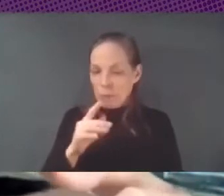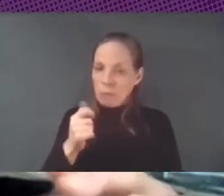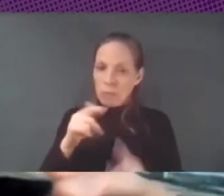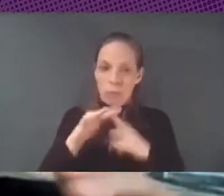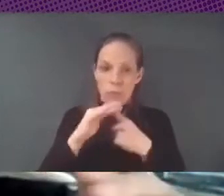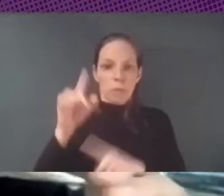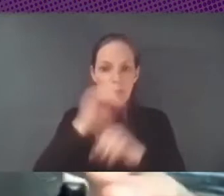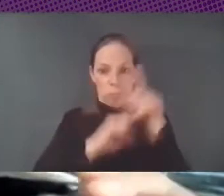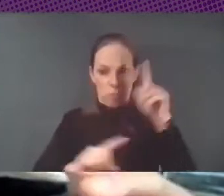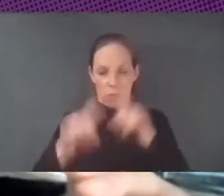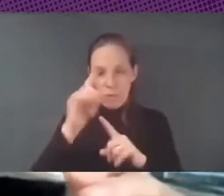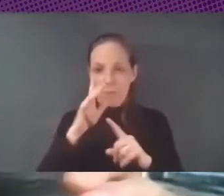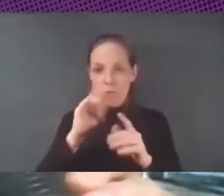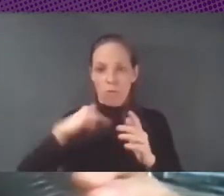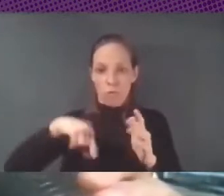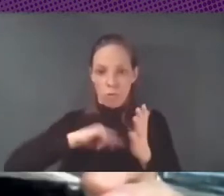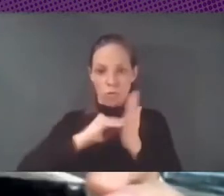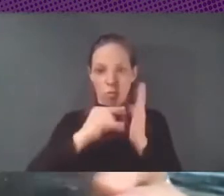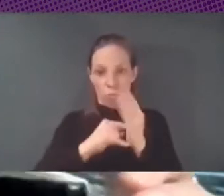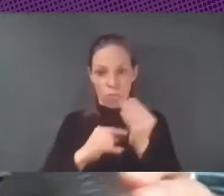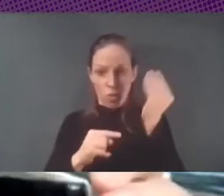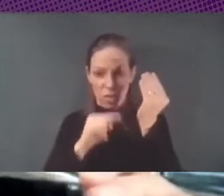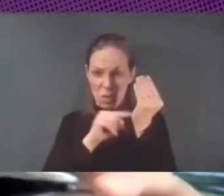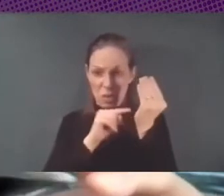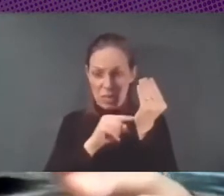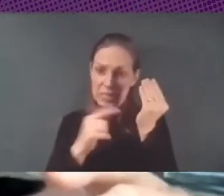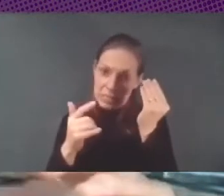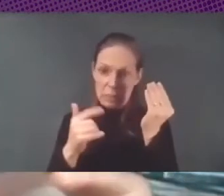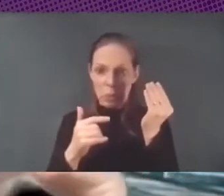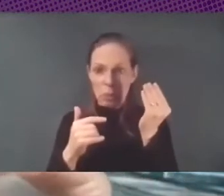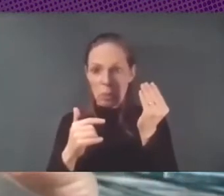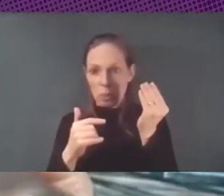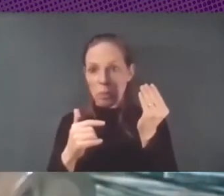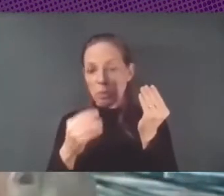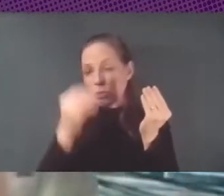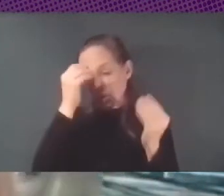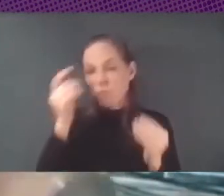estos tipos de proyectos de este tipo yo creo que es algo que sabemos todos